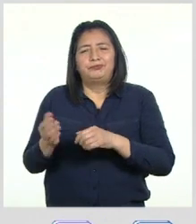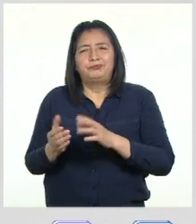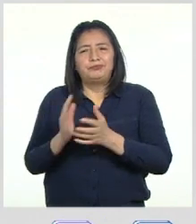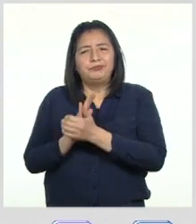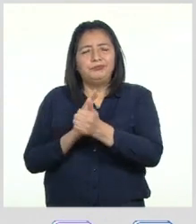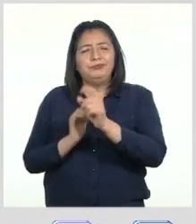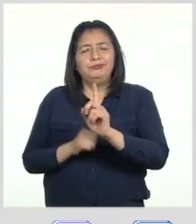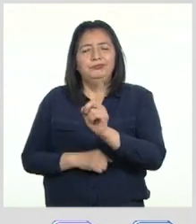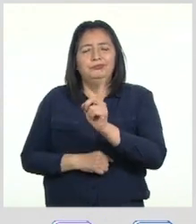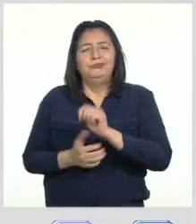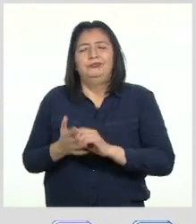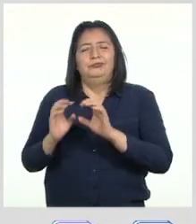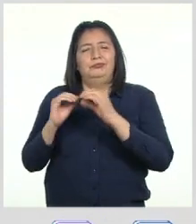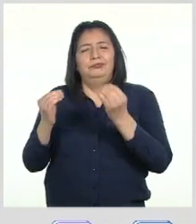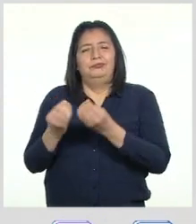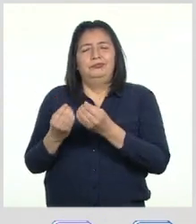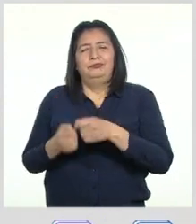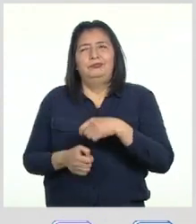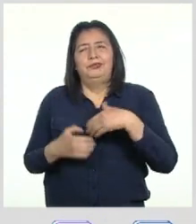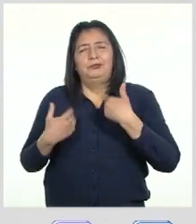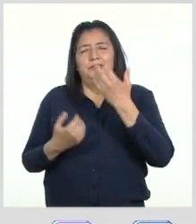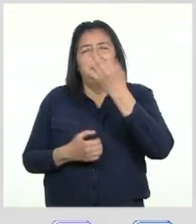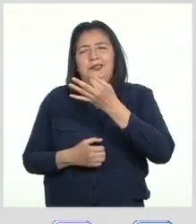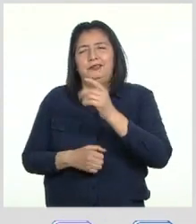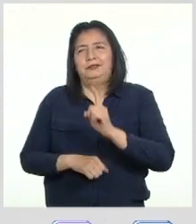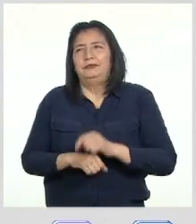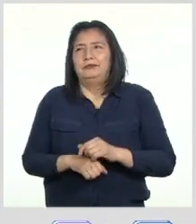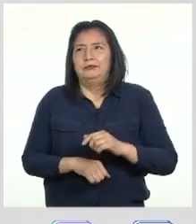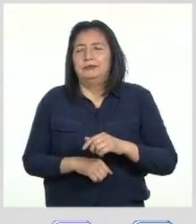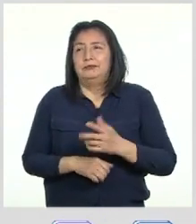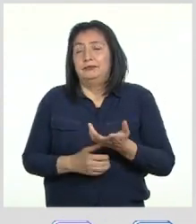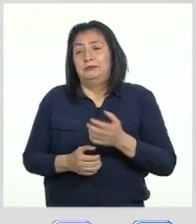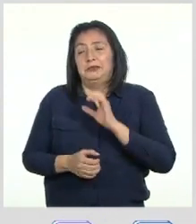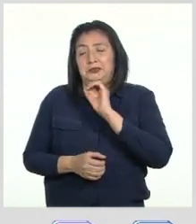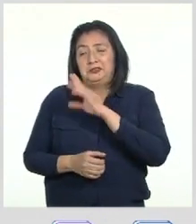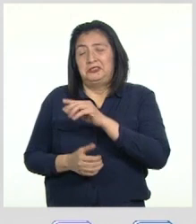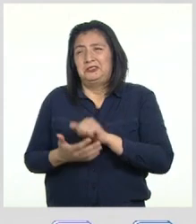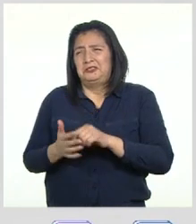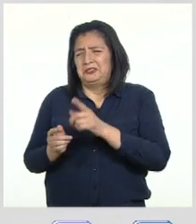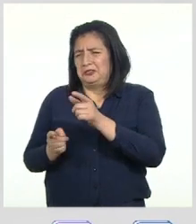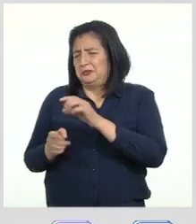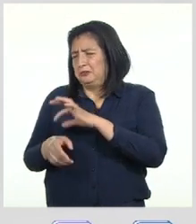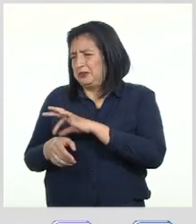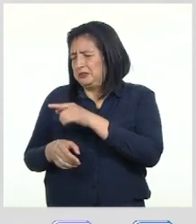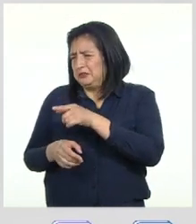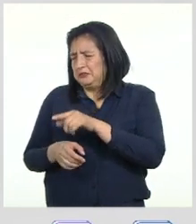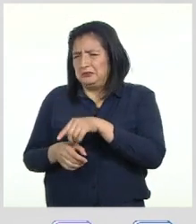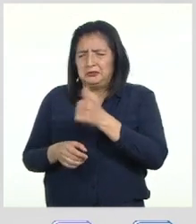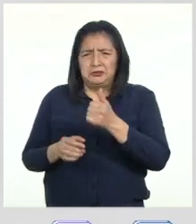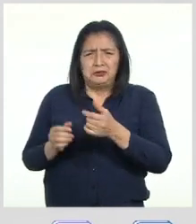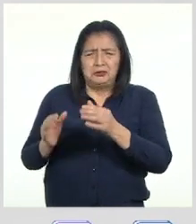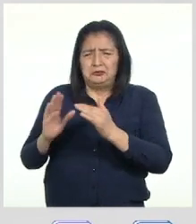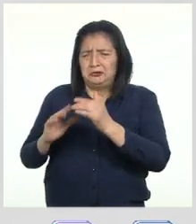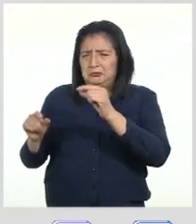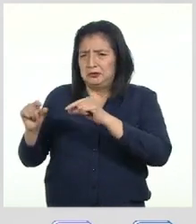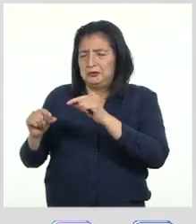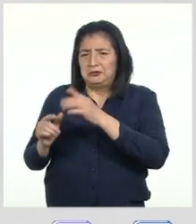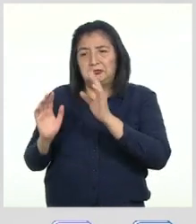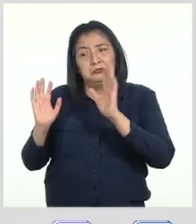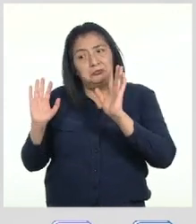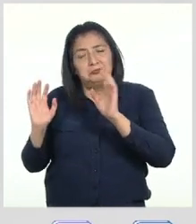experto ni de una institución creíble Pero sí menciona a un médico y también a un laboratorio Que